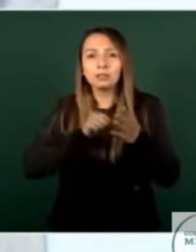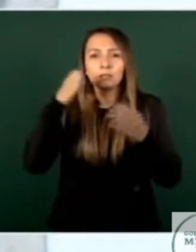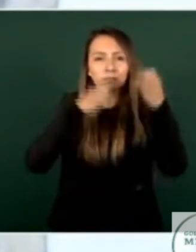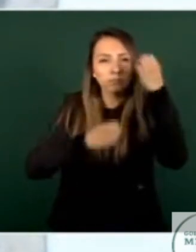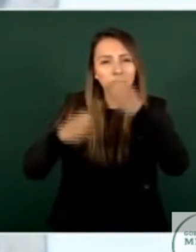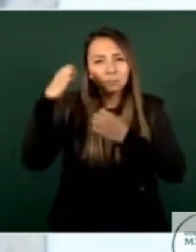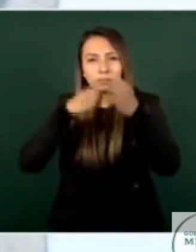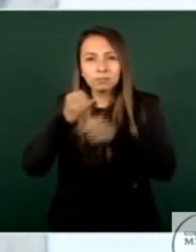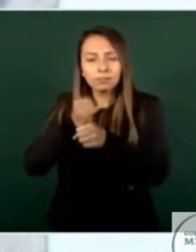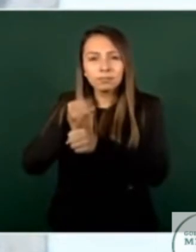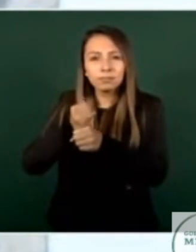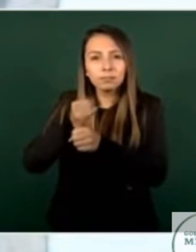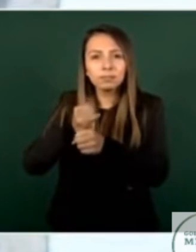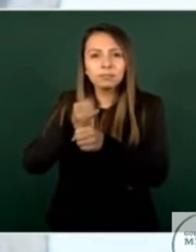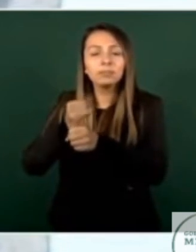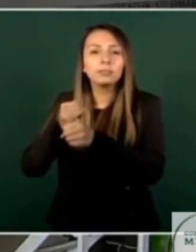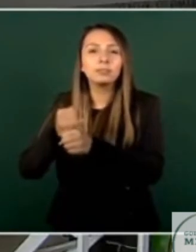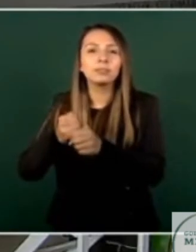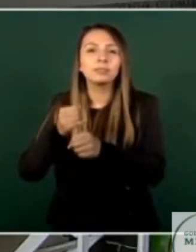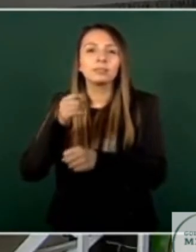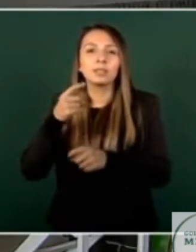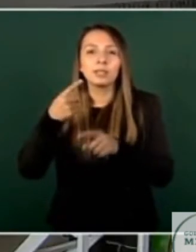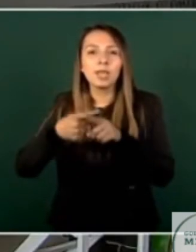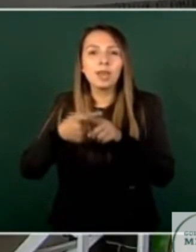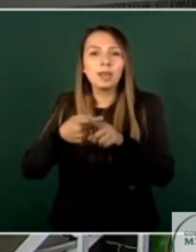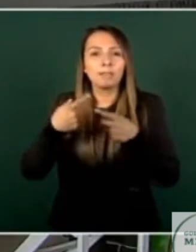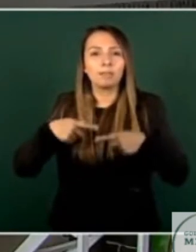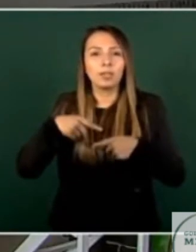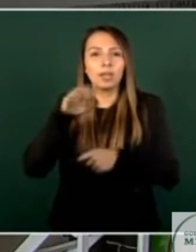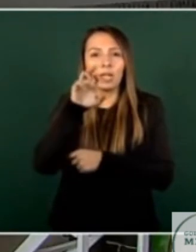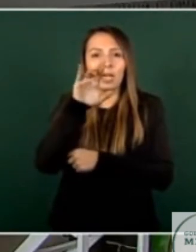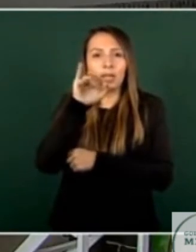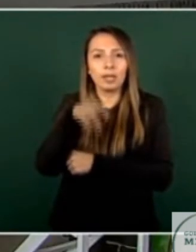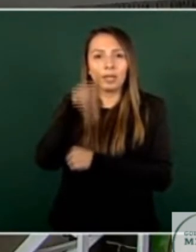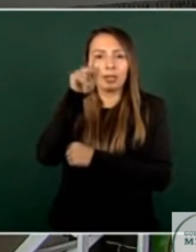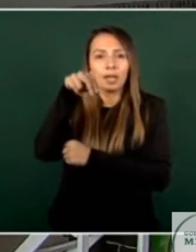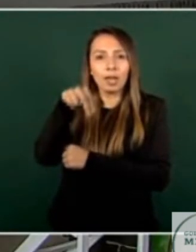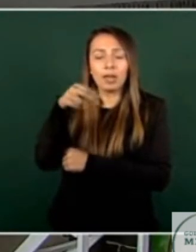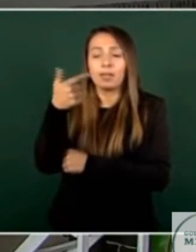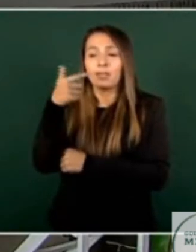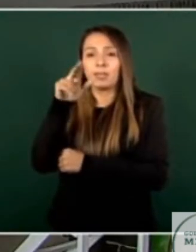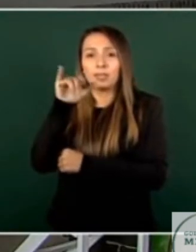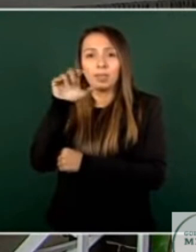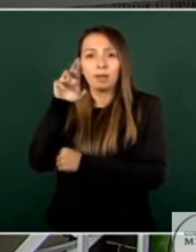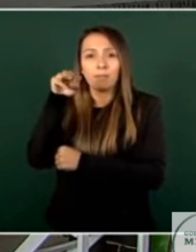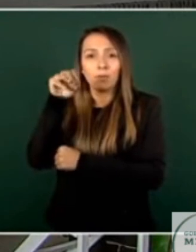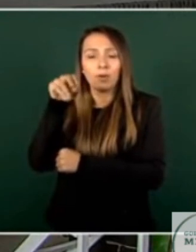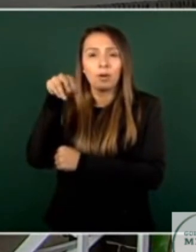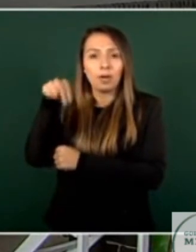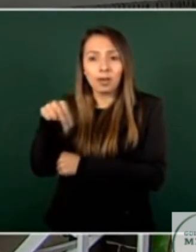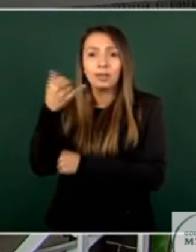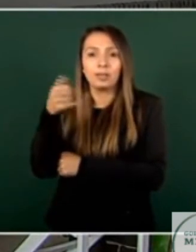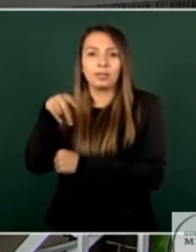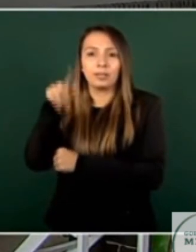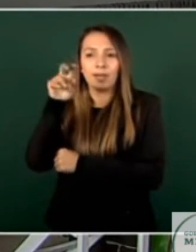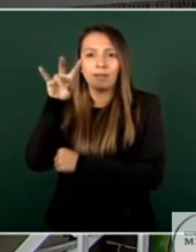las personas Eric N, Guillermo N y Kevin N que son